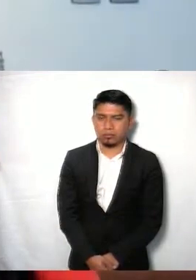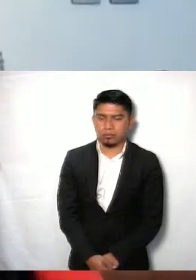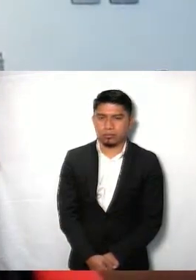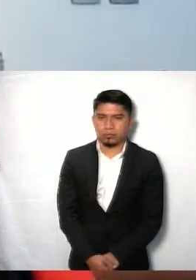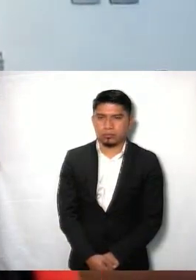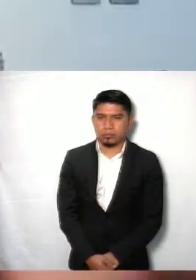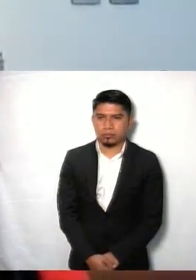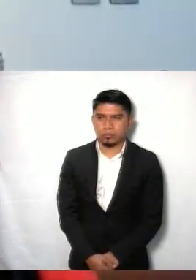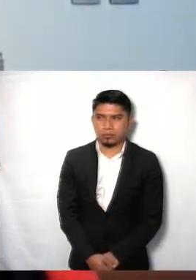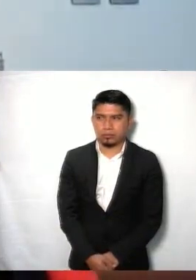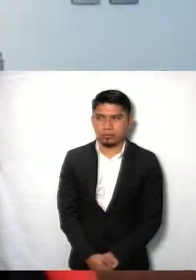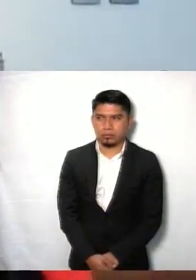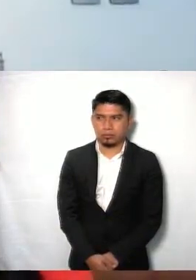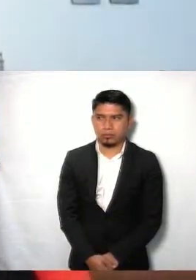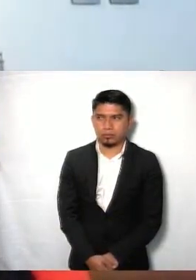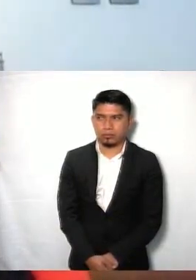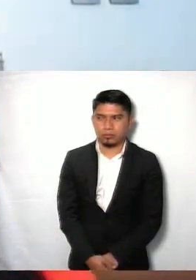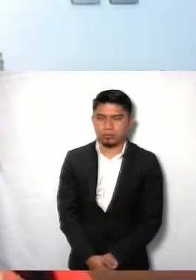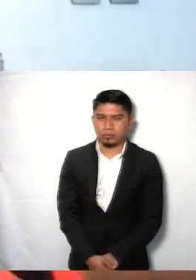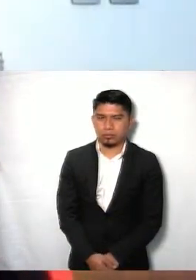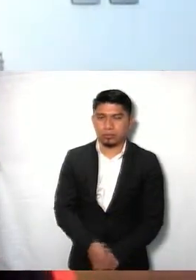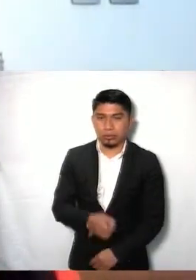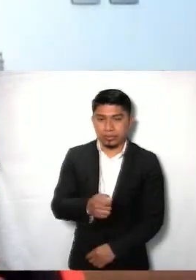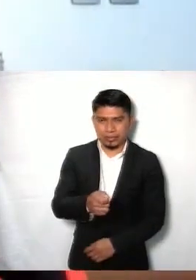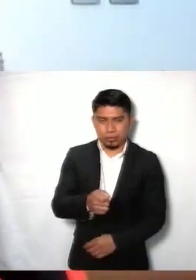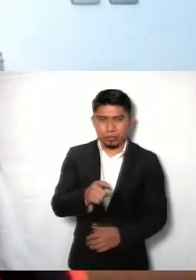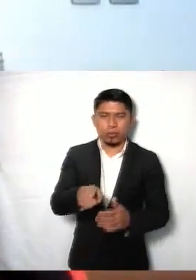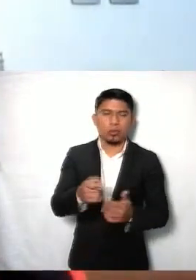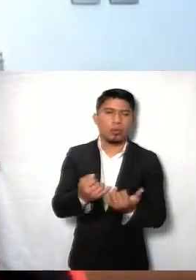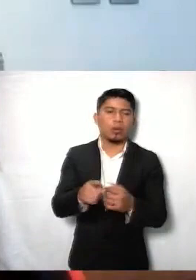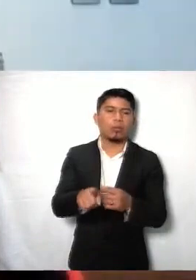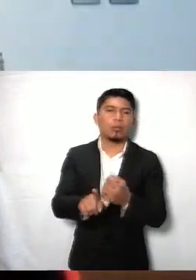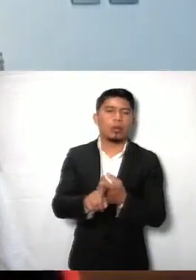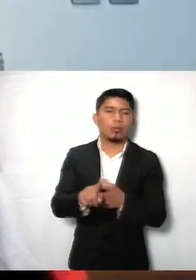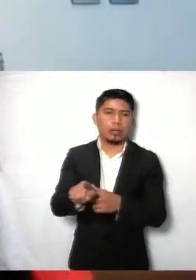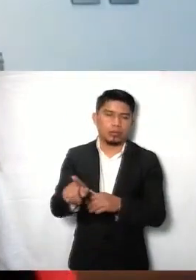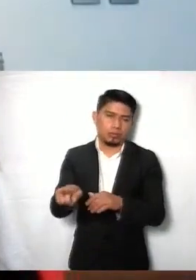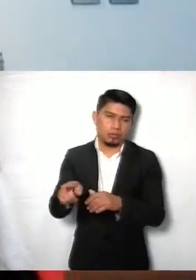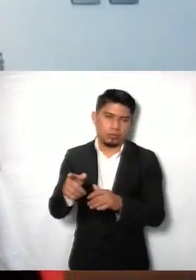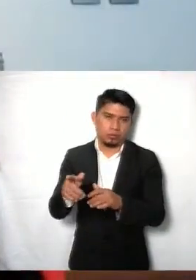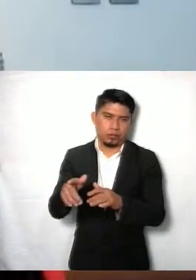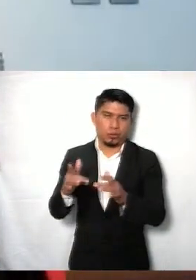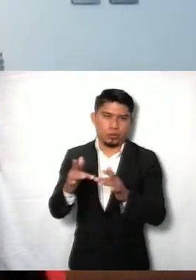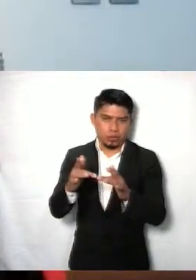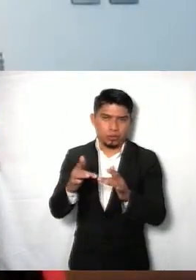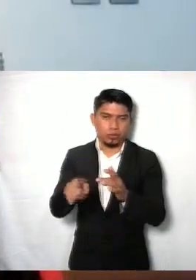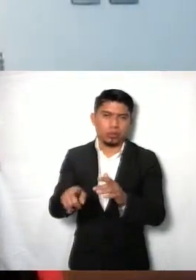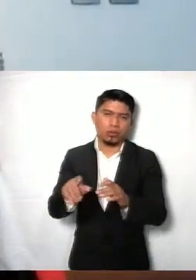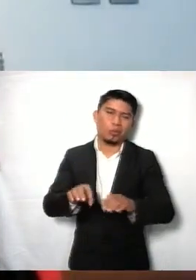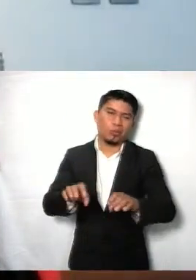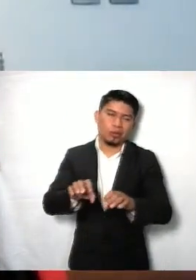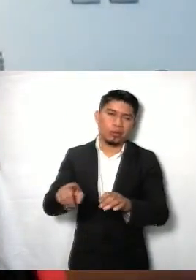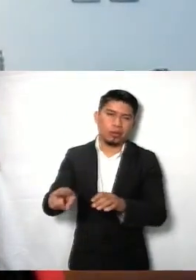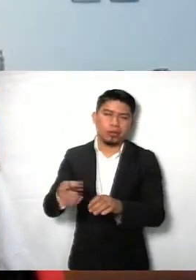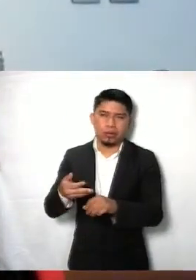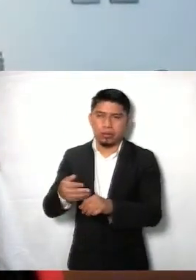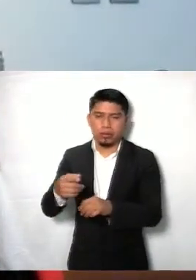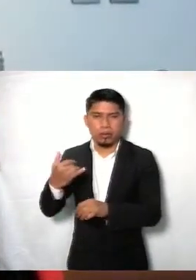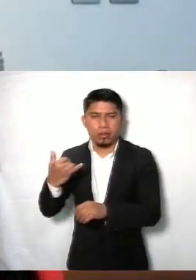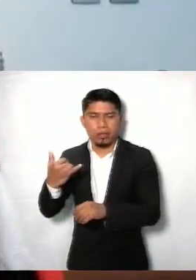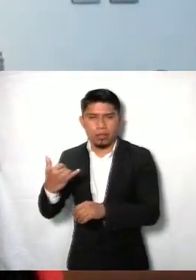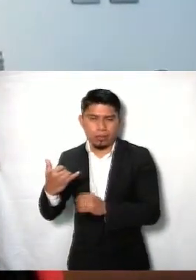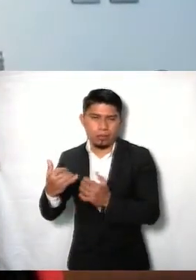problema con la invitadora, pero ya me quedé tan bien desde el celular. Saludarles con mucho con la distancia en esta formada universitaria por la